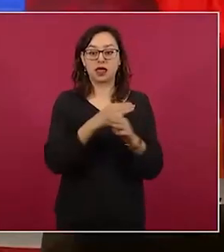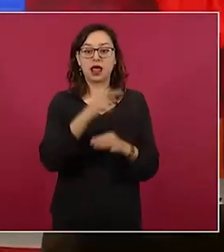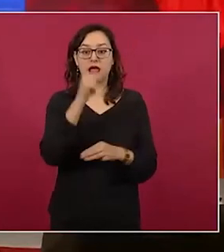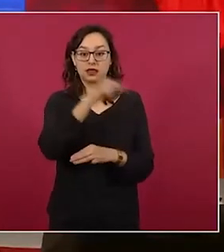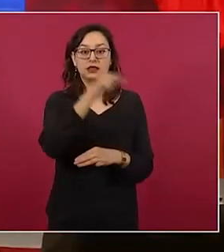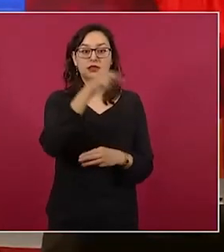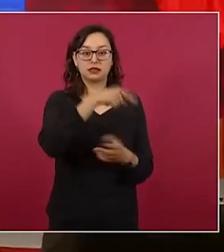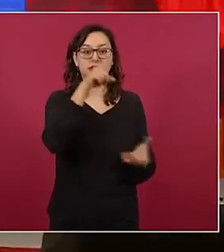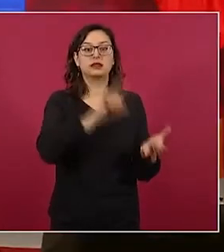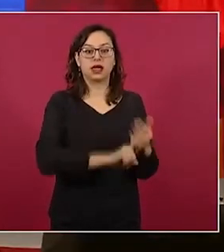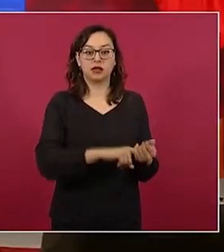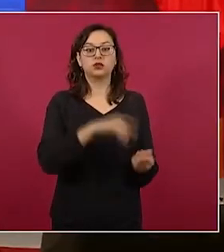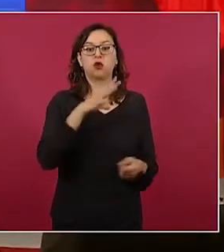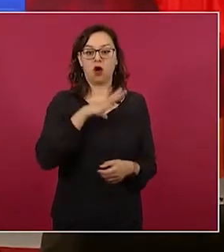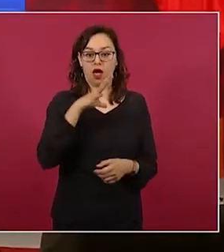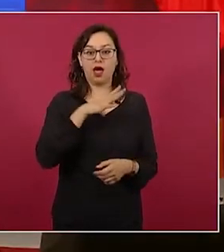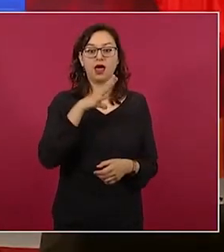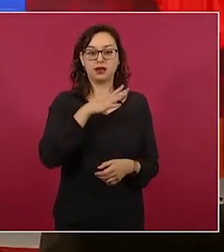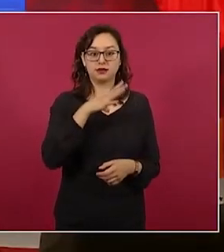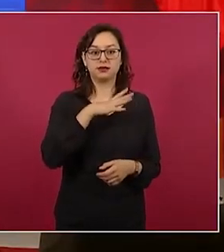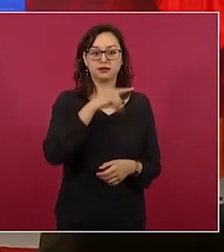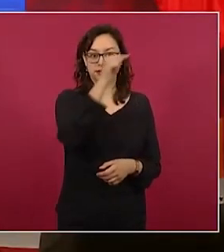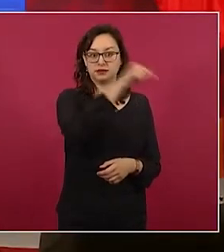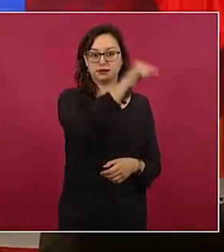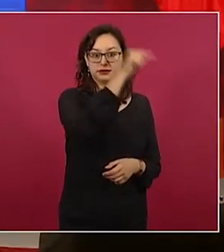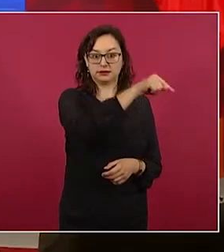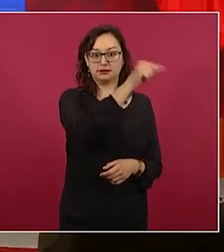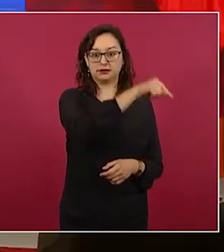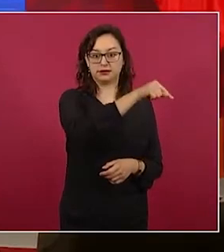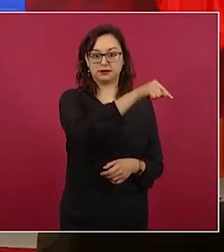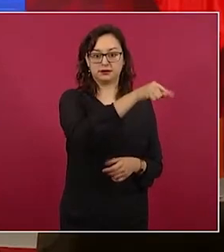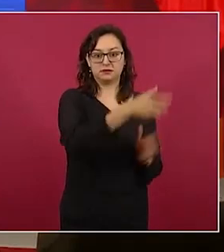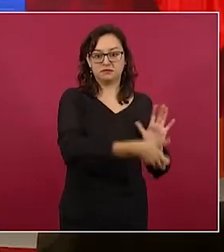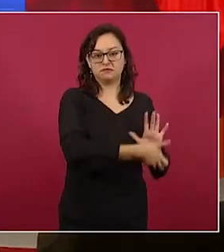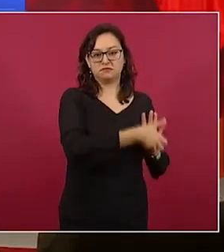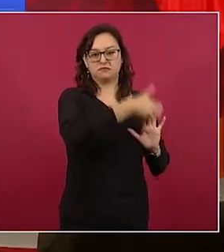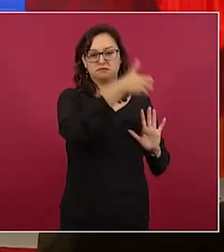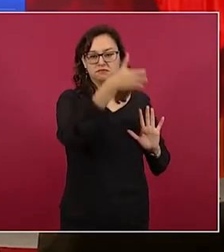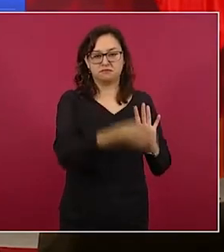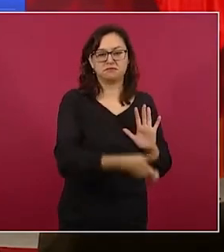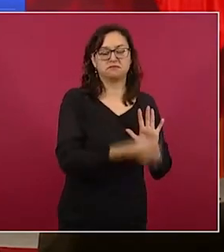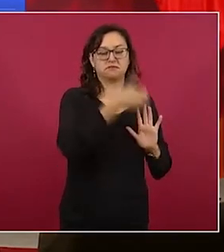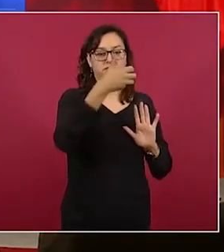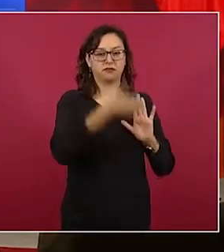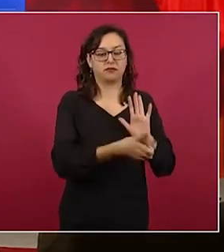Entonces, traen el material por bandas.